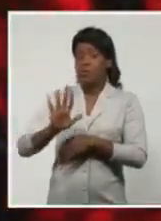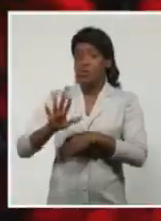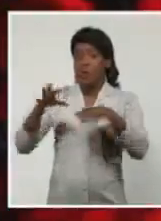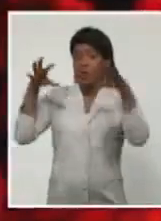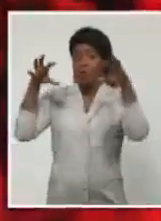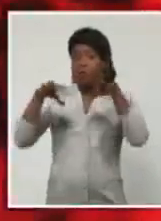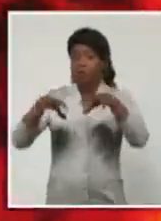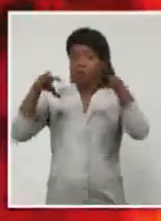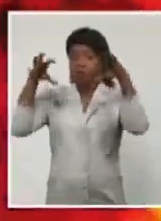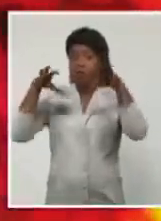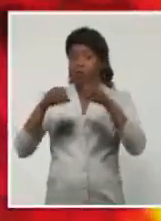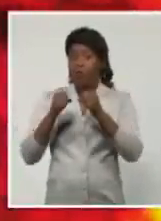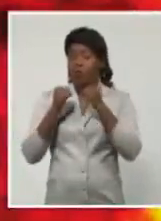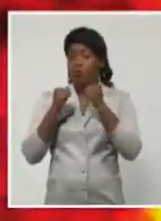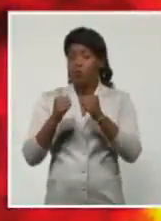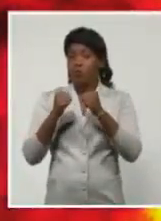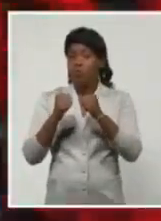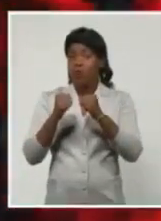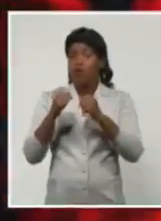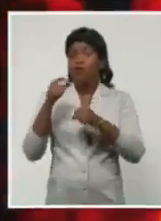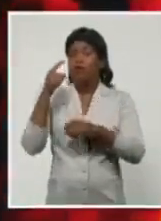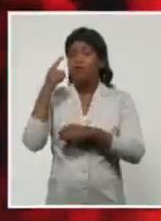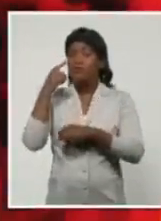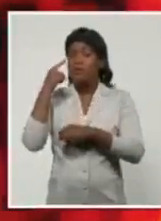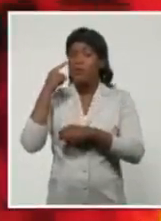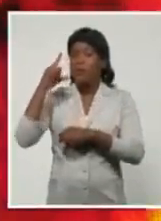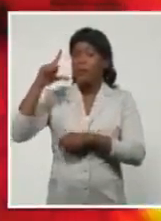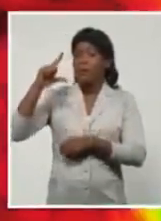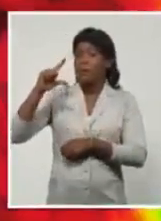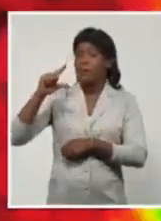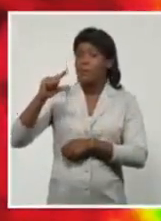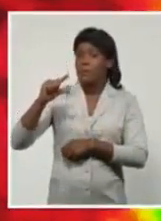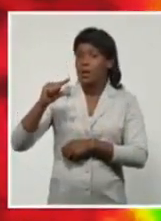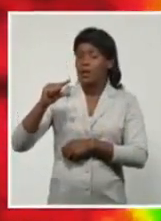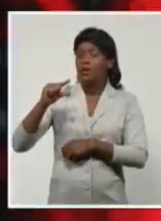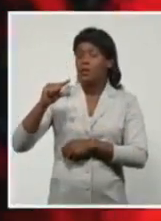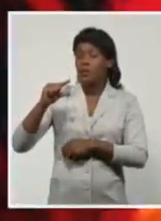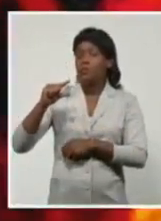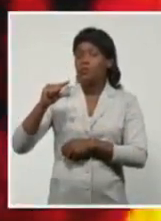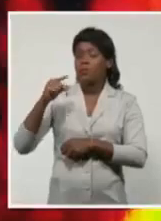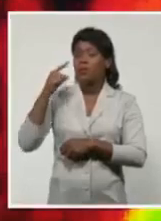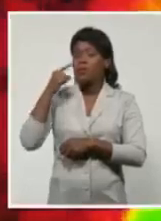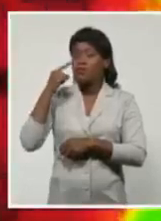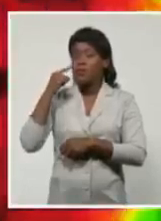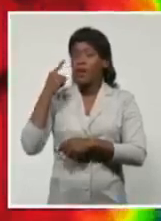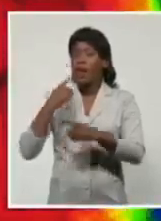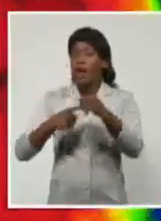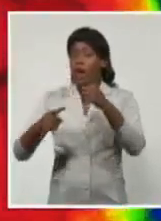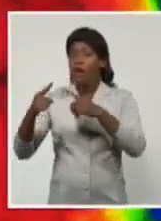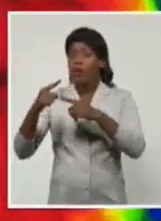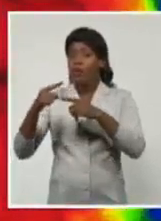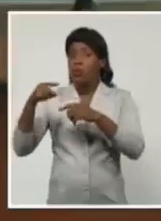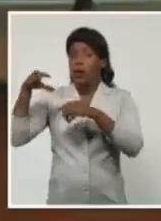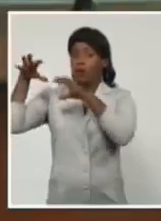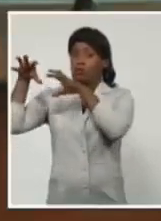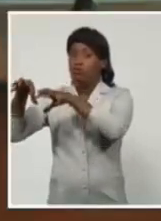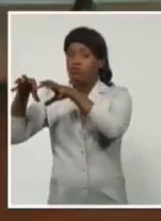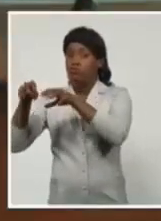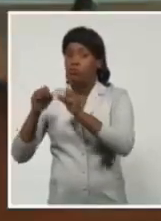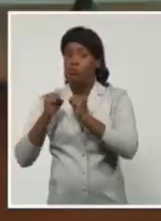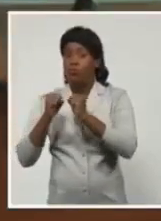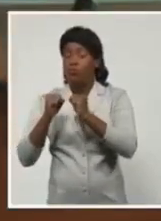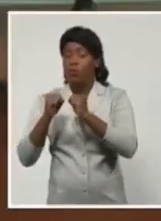fuertes e intensas, cómo van surgiendo. Otras van feneciendo y otras van surgiendo y desarrollándose.